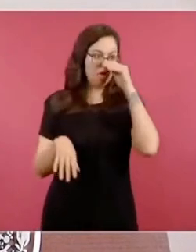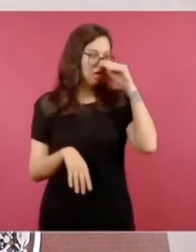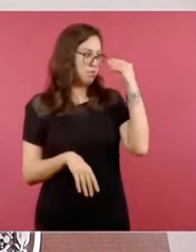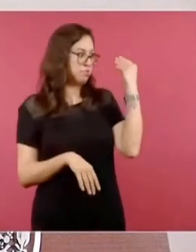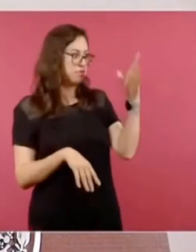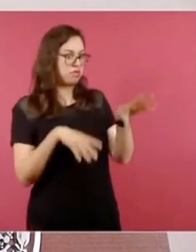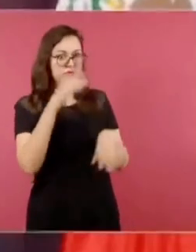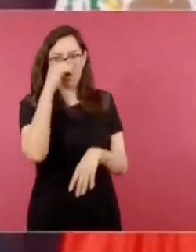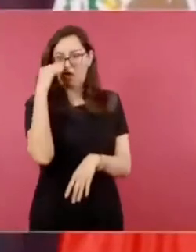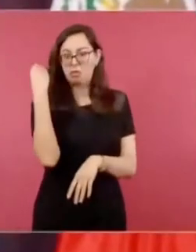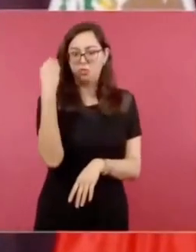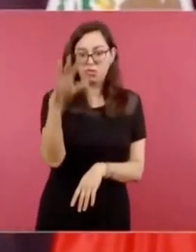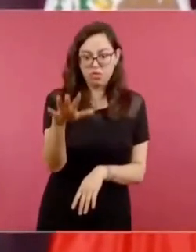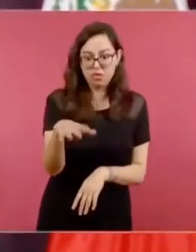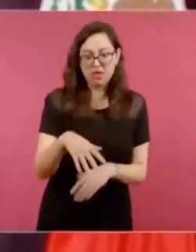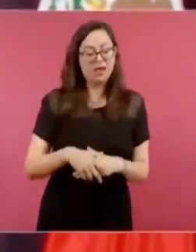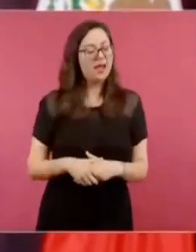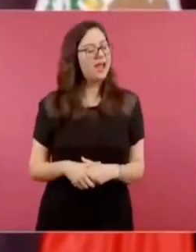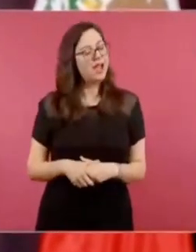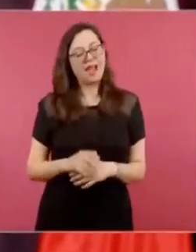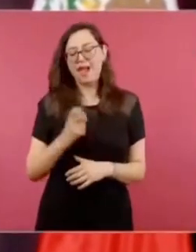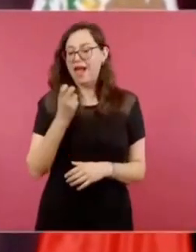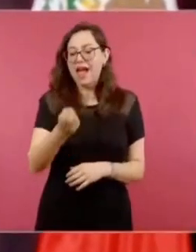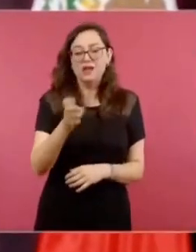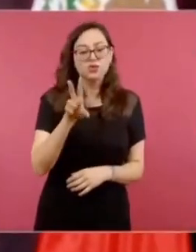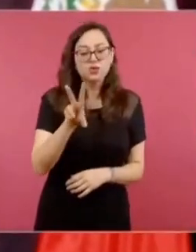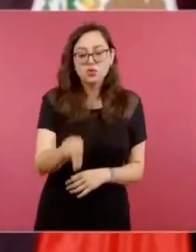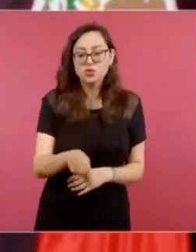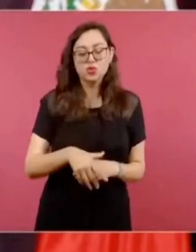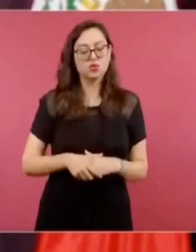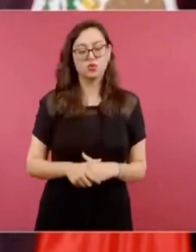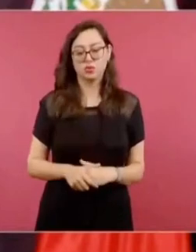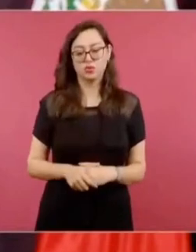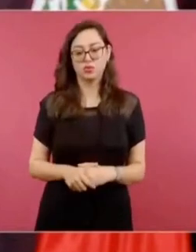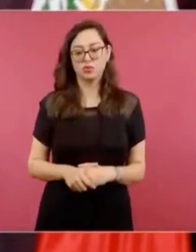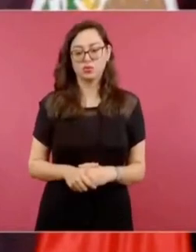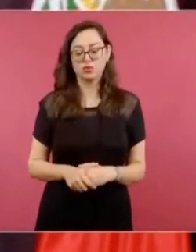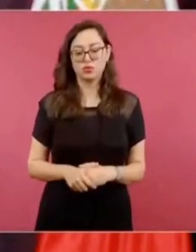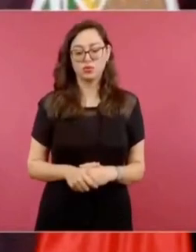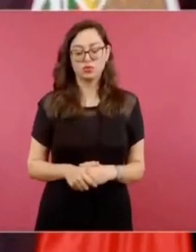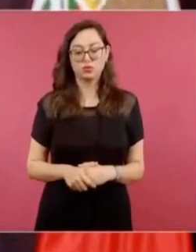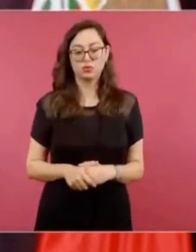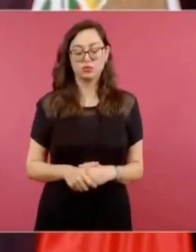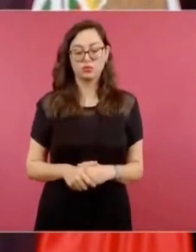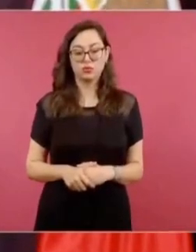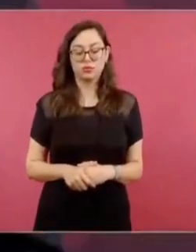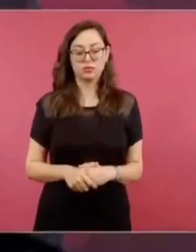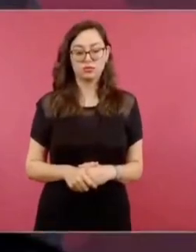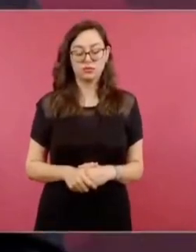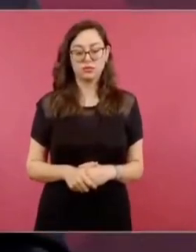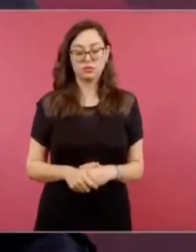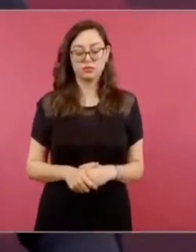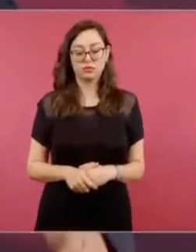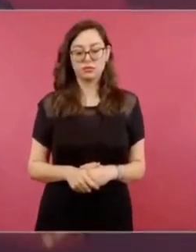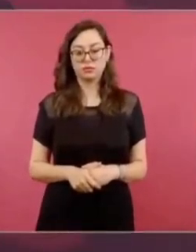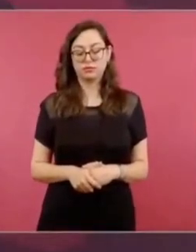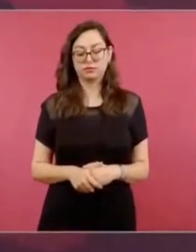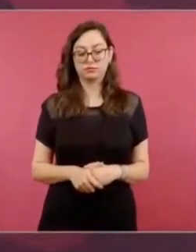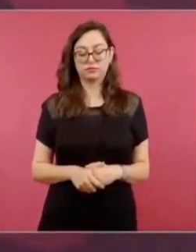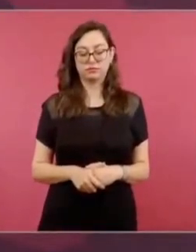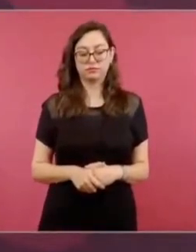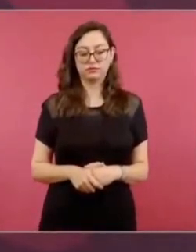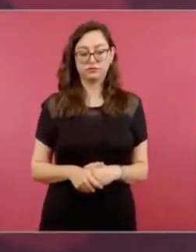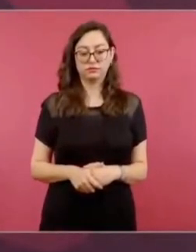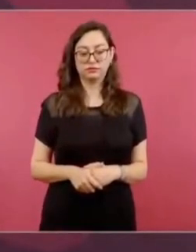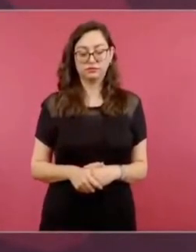porque hay una parte de